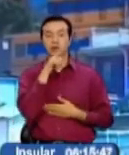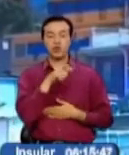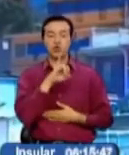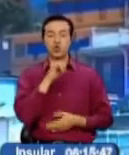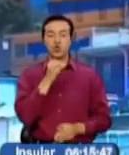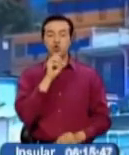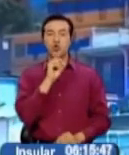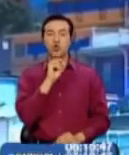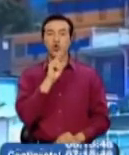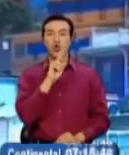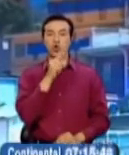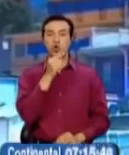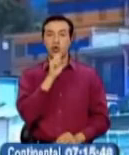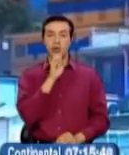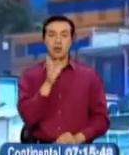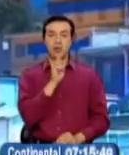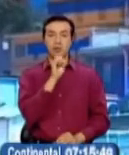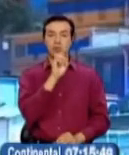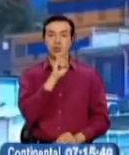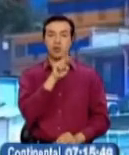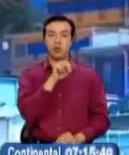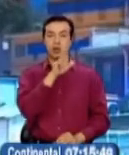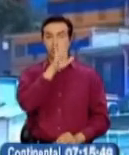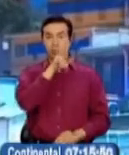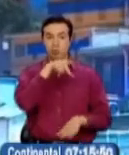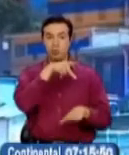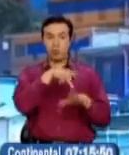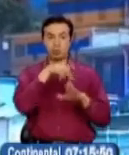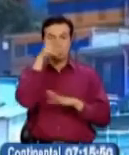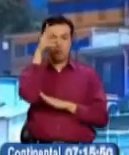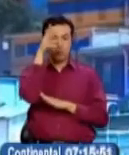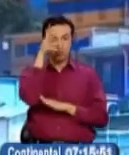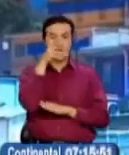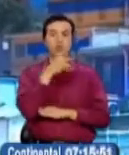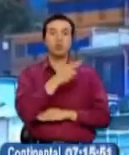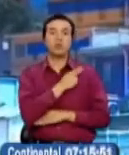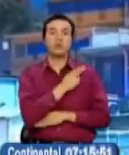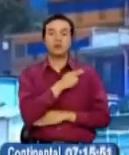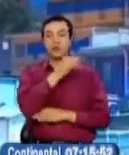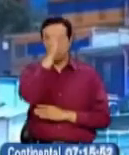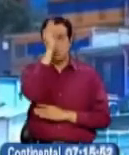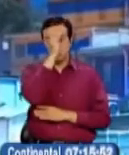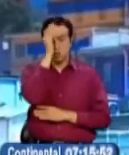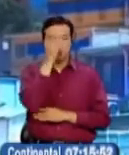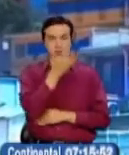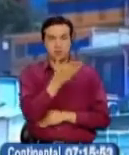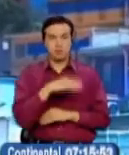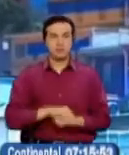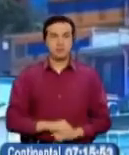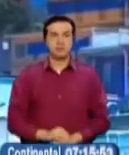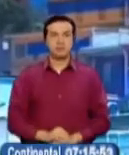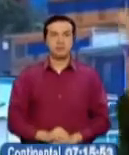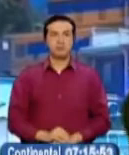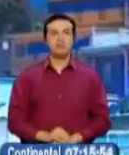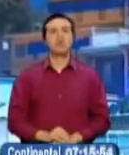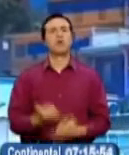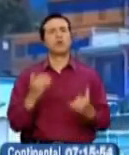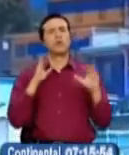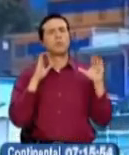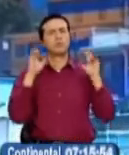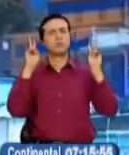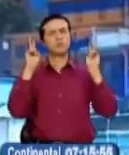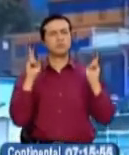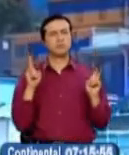Jorge Mora, el ex catedrático investigador de la Pontificia Universidad Católica del Ecuador. La puse por sus siglas, con quien tocaremos algunos